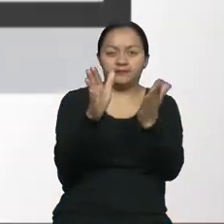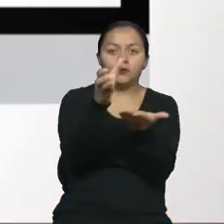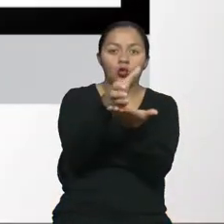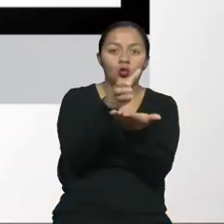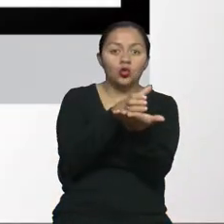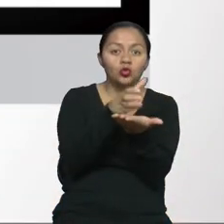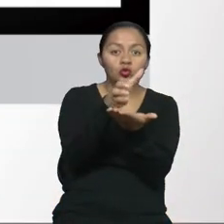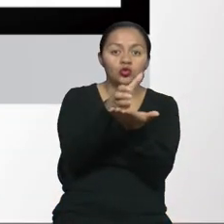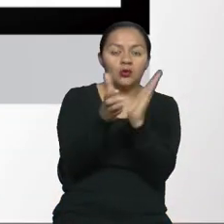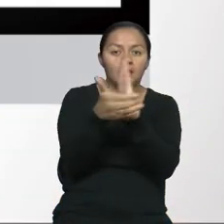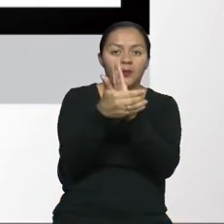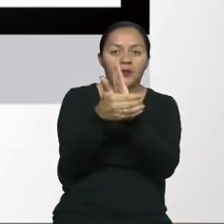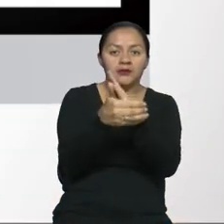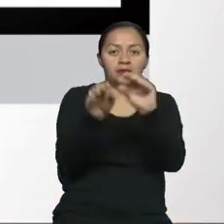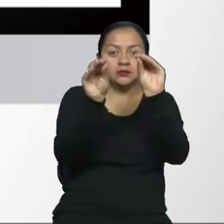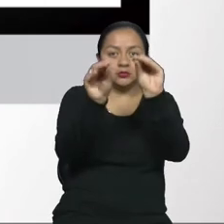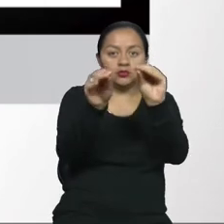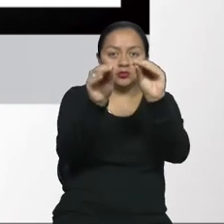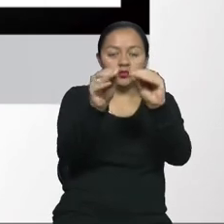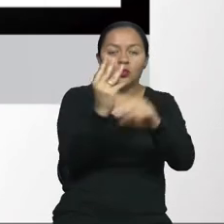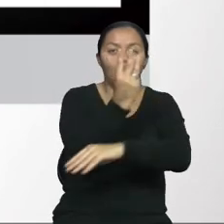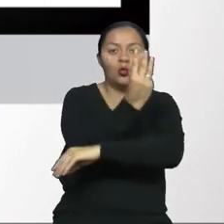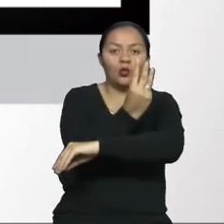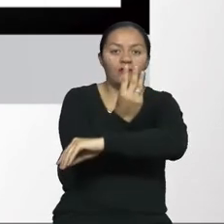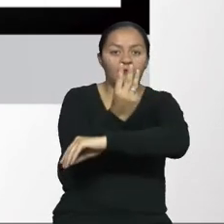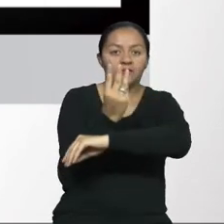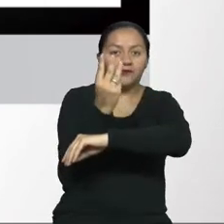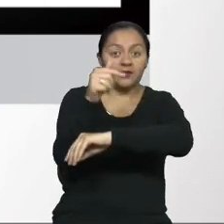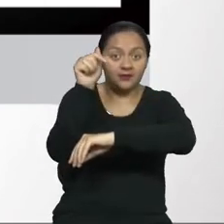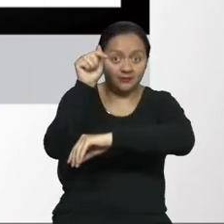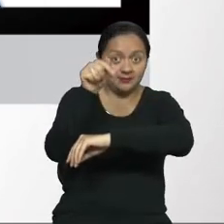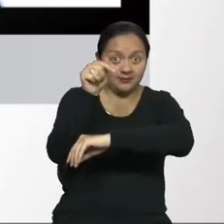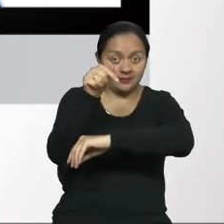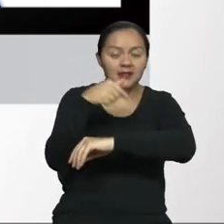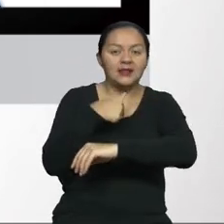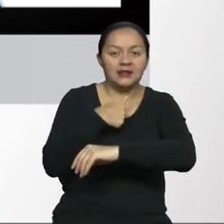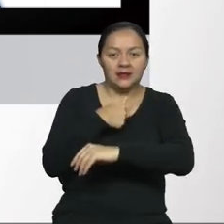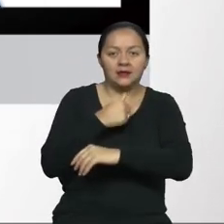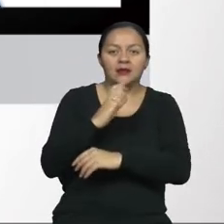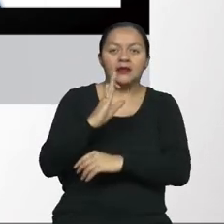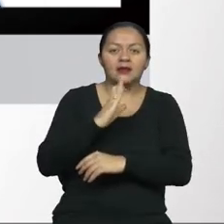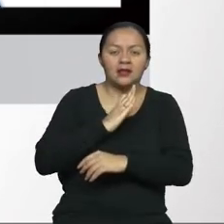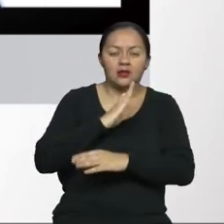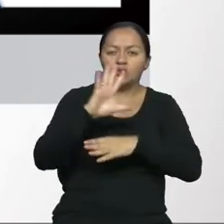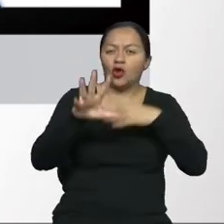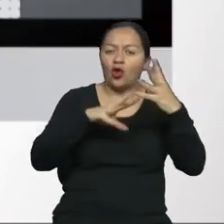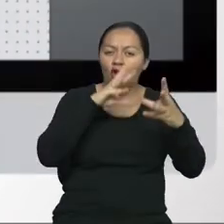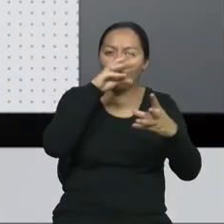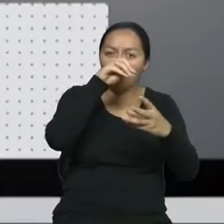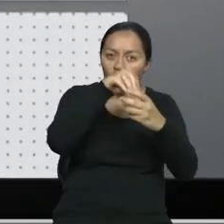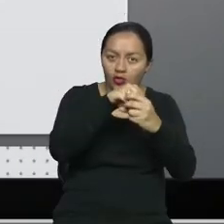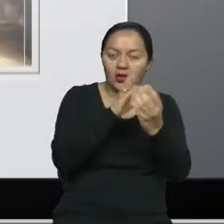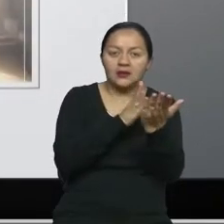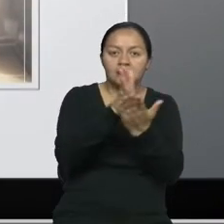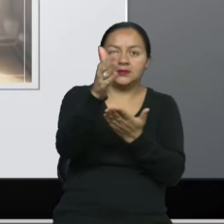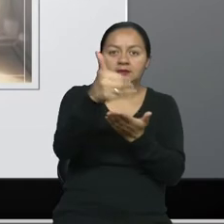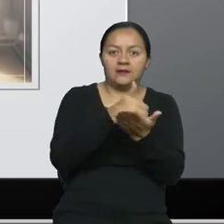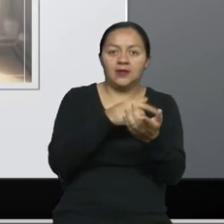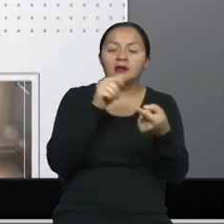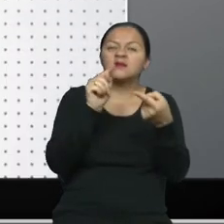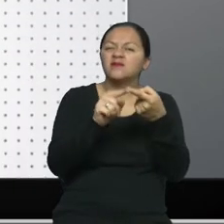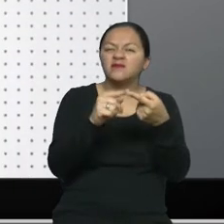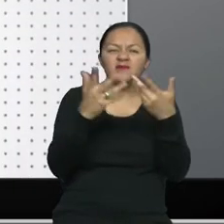capacitación virtual en accesibilidad al medio físico y normativa técnica ecuatoriana. Este instrumento digital